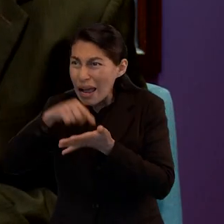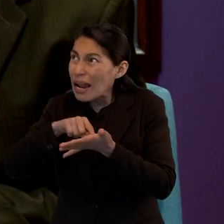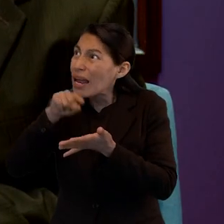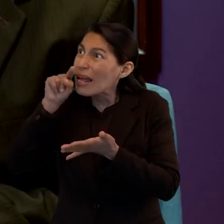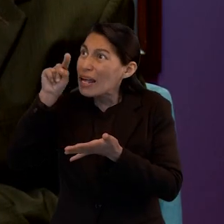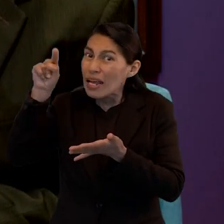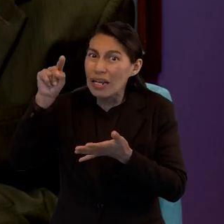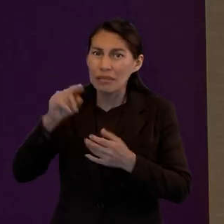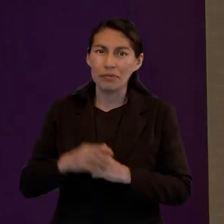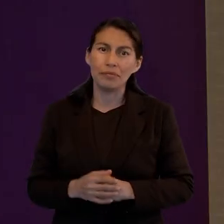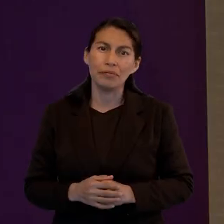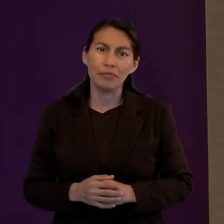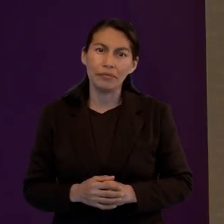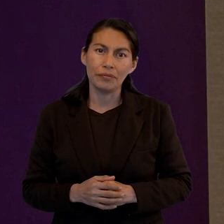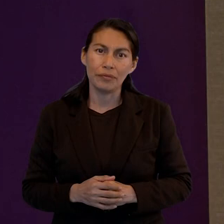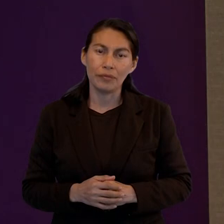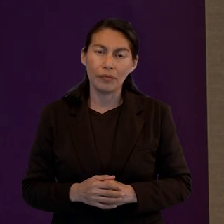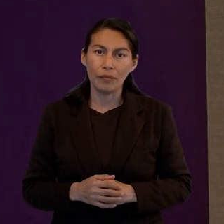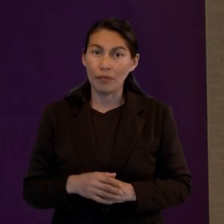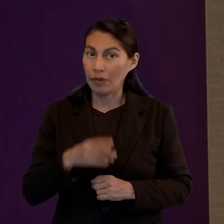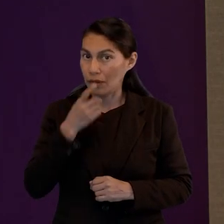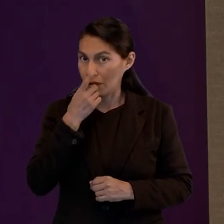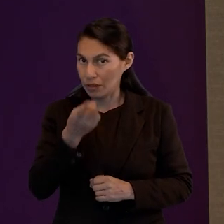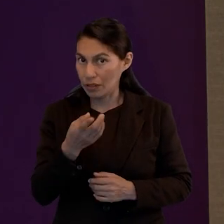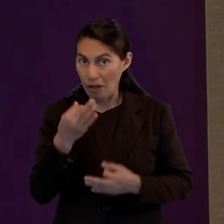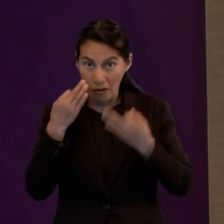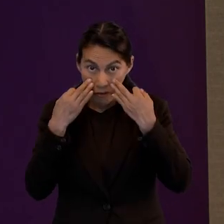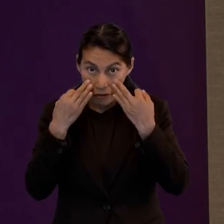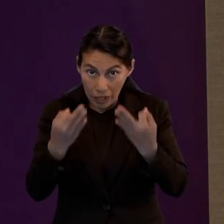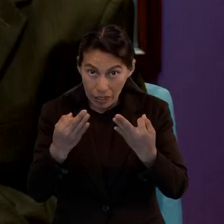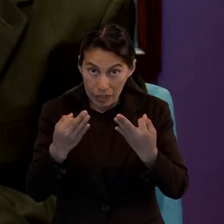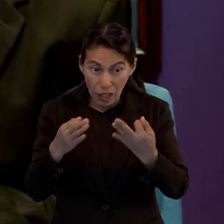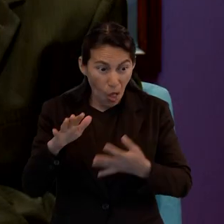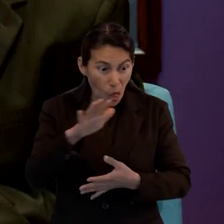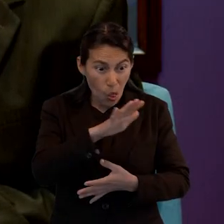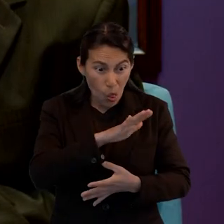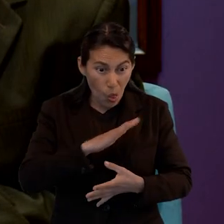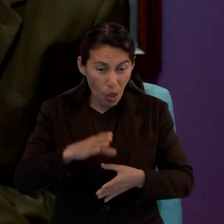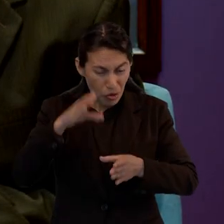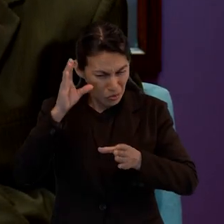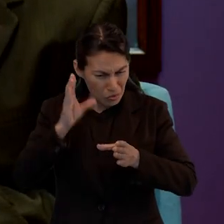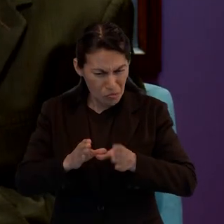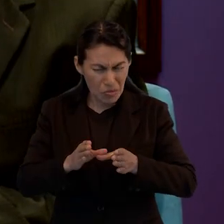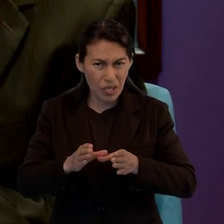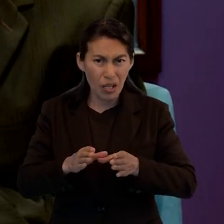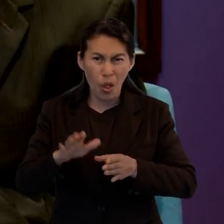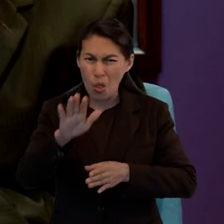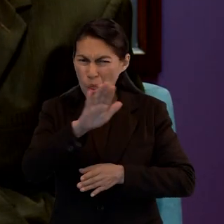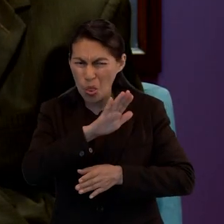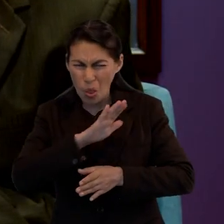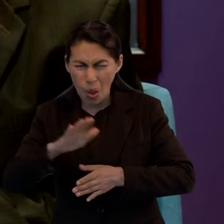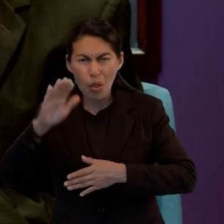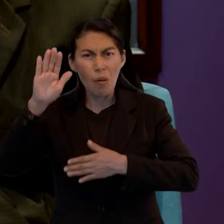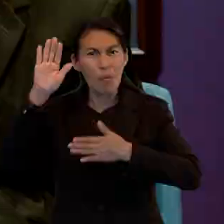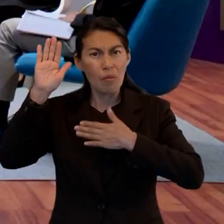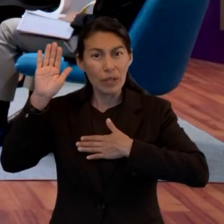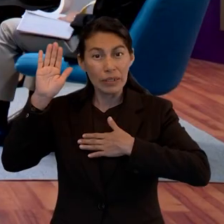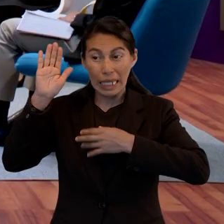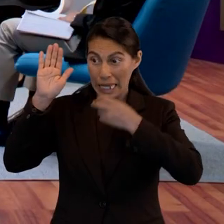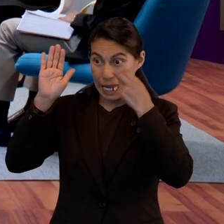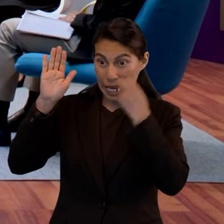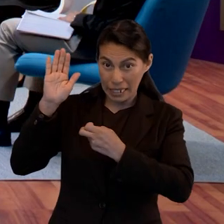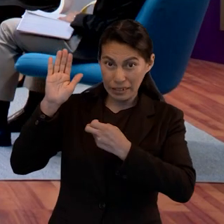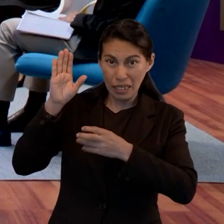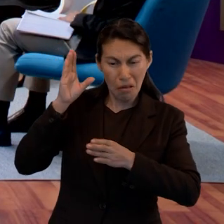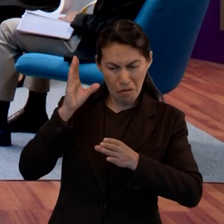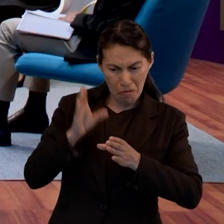se presenta como el precursor, que dice, miren, tiene que cumplirse lo que se les prometió. Así